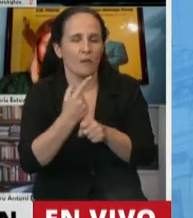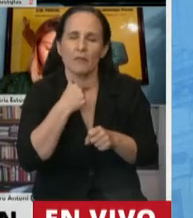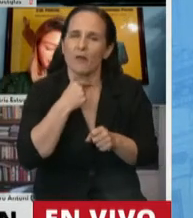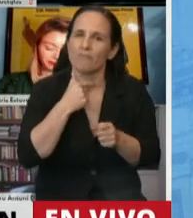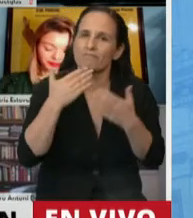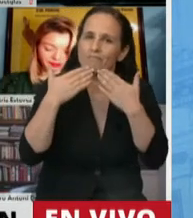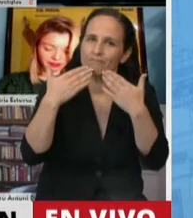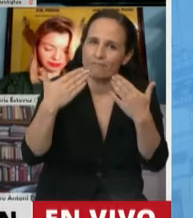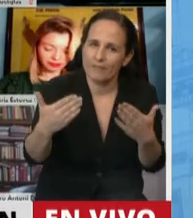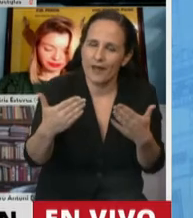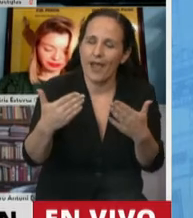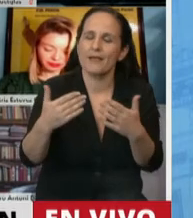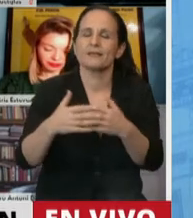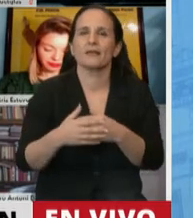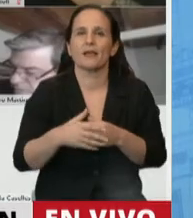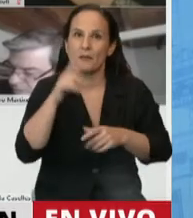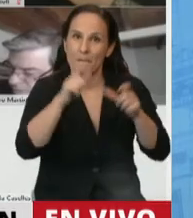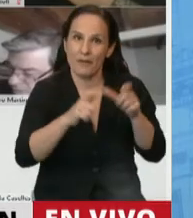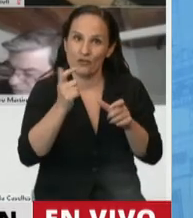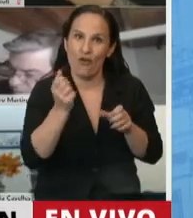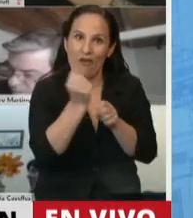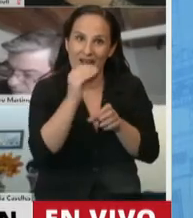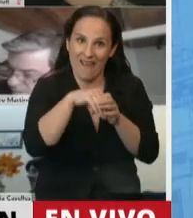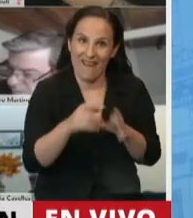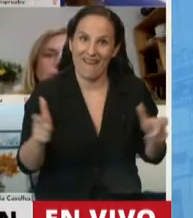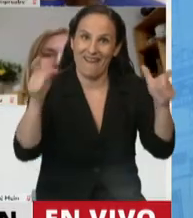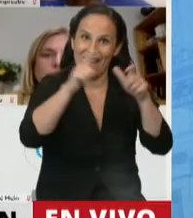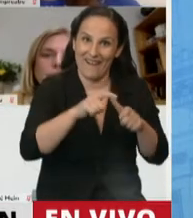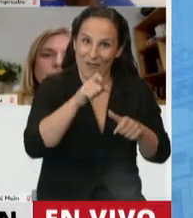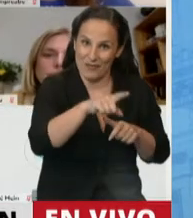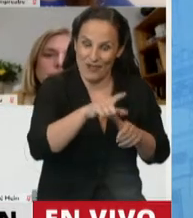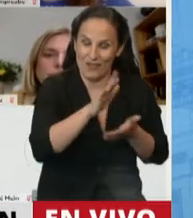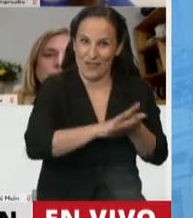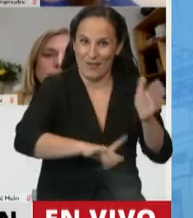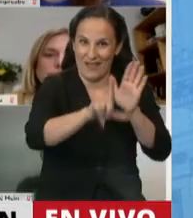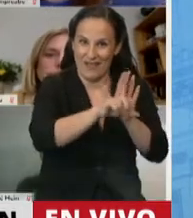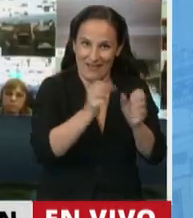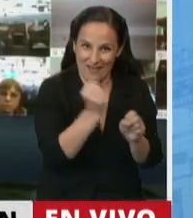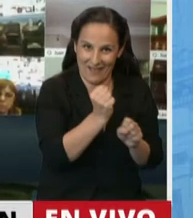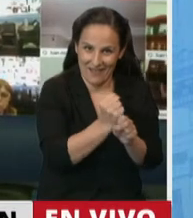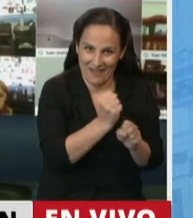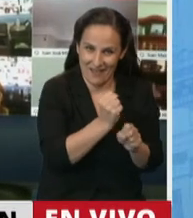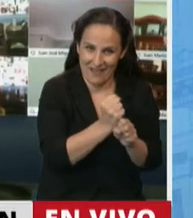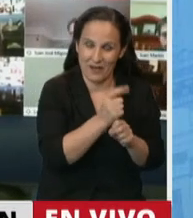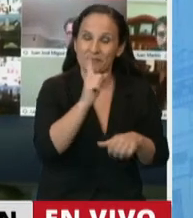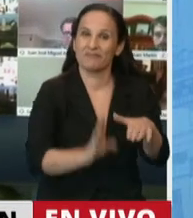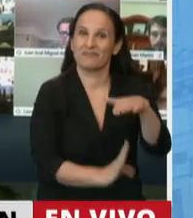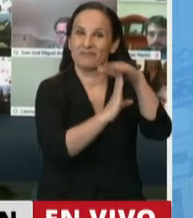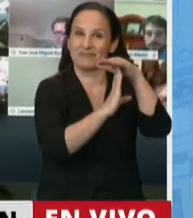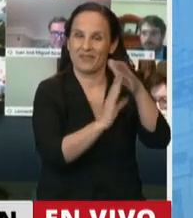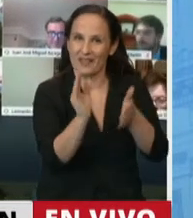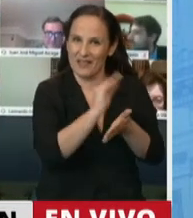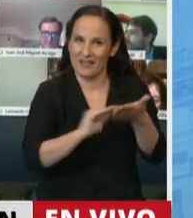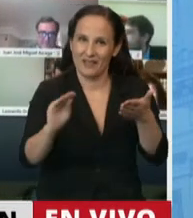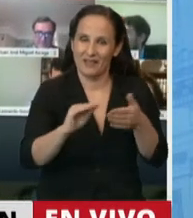el trabajo que hicieron los integrantes de la Comisión de Legislación de Trabajo y en especial a su titular, a la